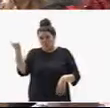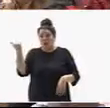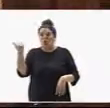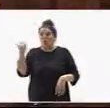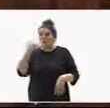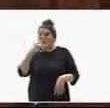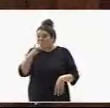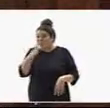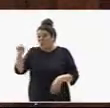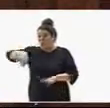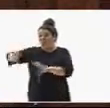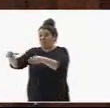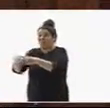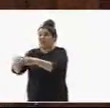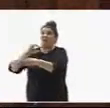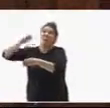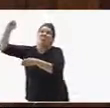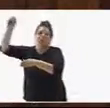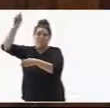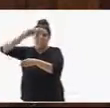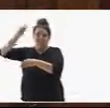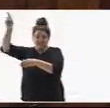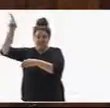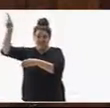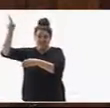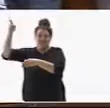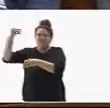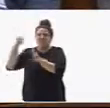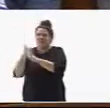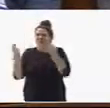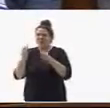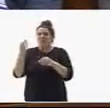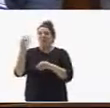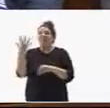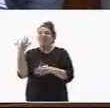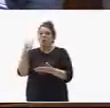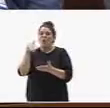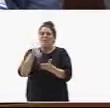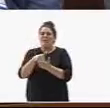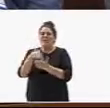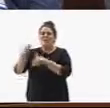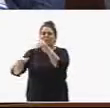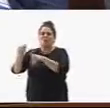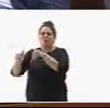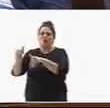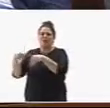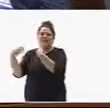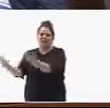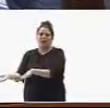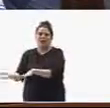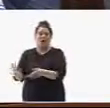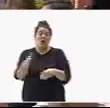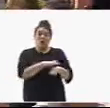Madrid y también aquí en Canarias. Depender de los 5.000 votos que le otorga el señor... momento, señora Santana, le paro el tiempo, por favor.